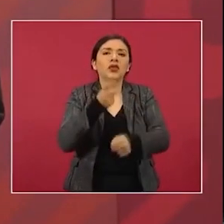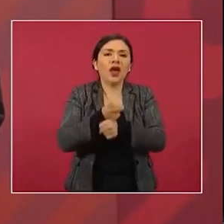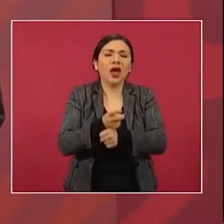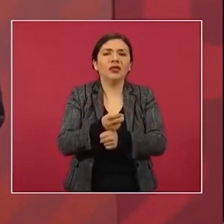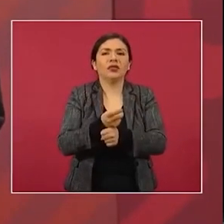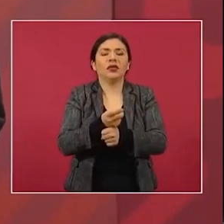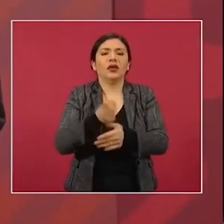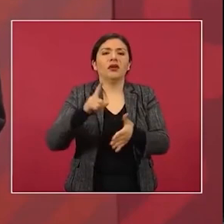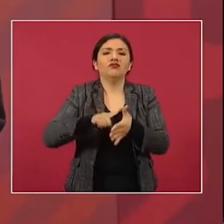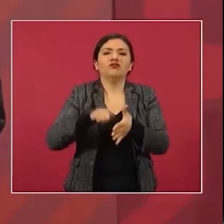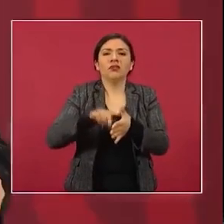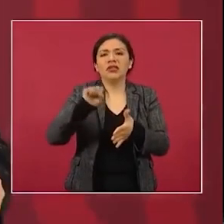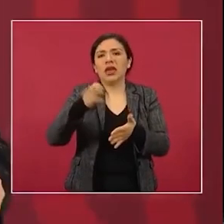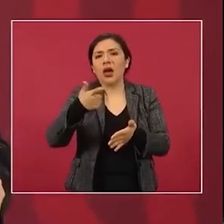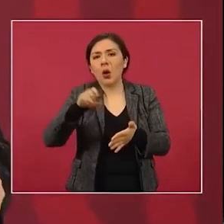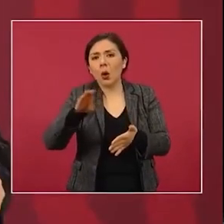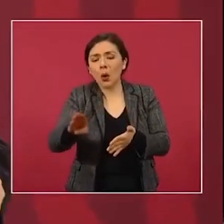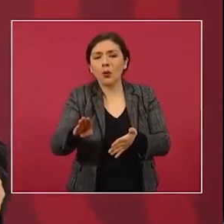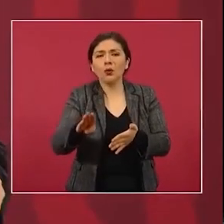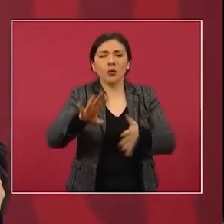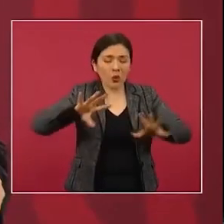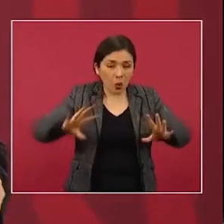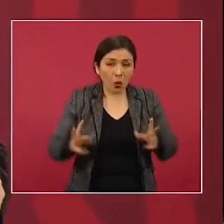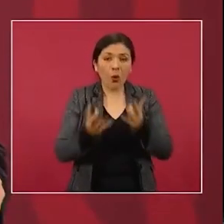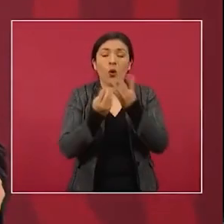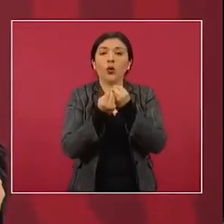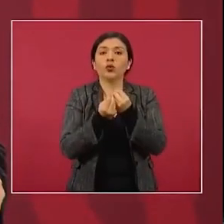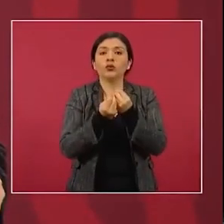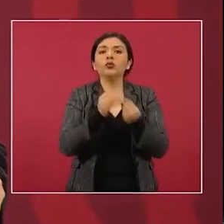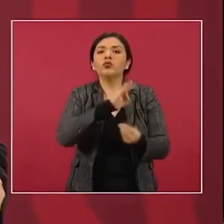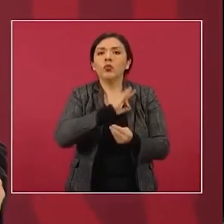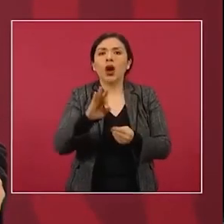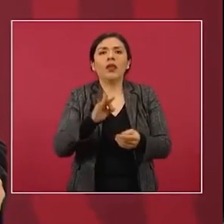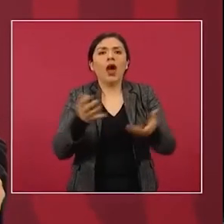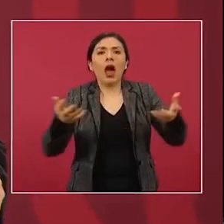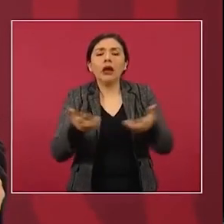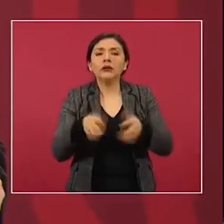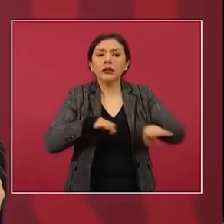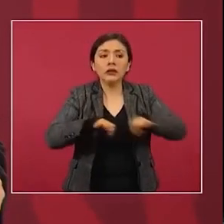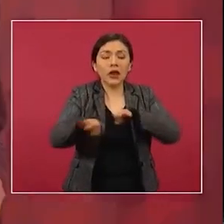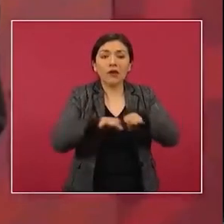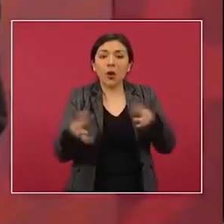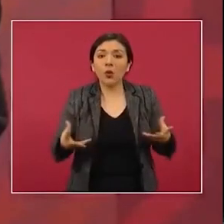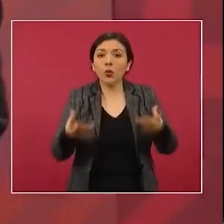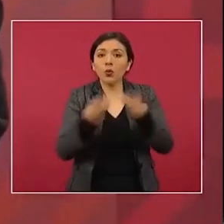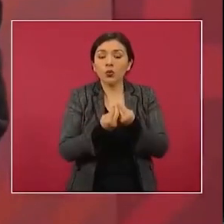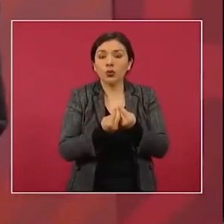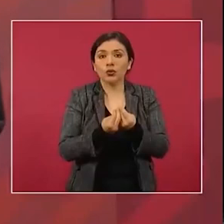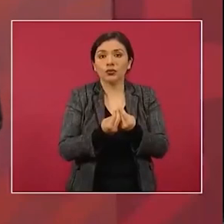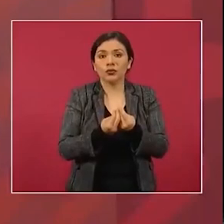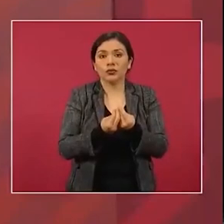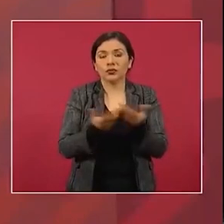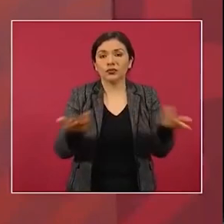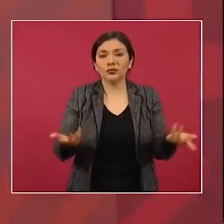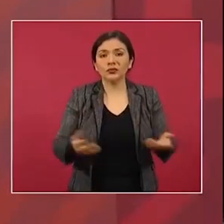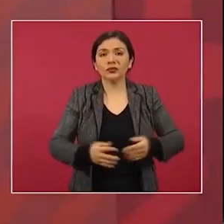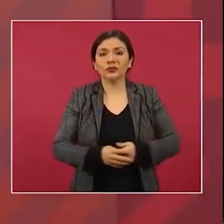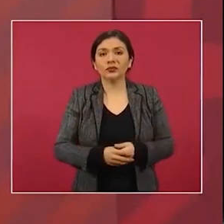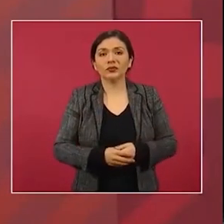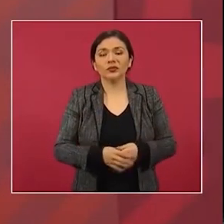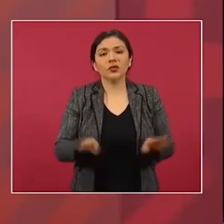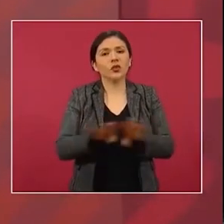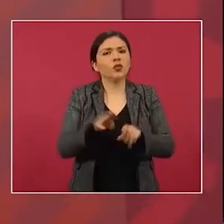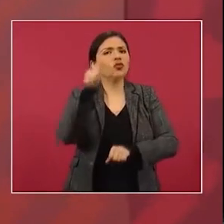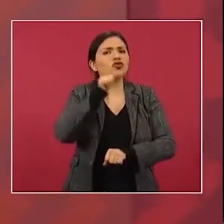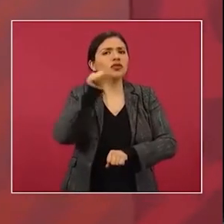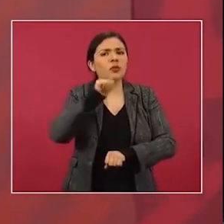gobernación, todos juntos. Ahora nos reunimos, como todos